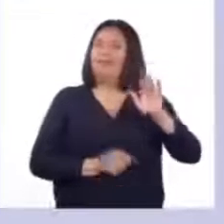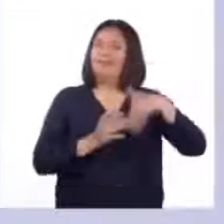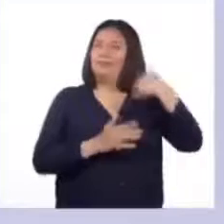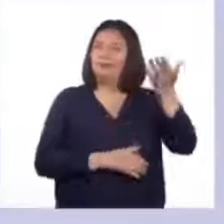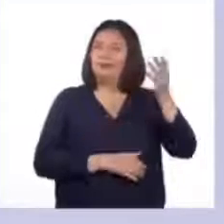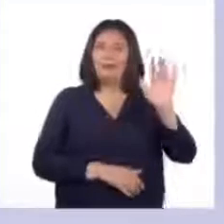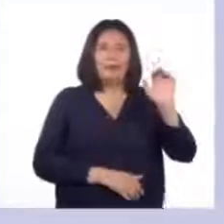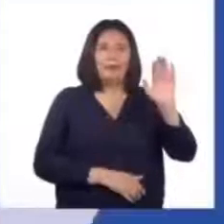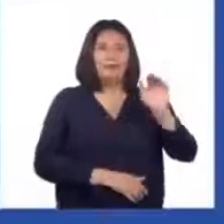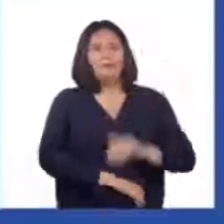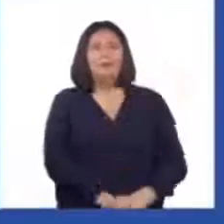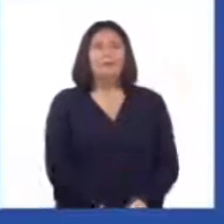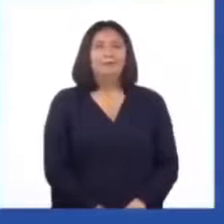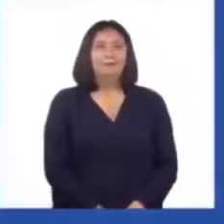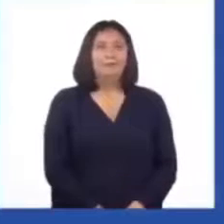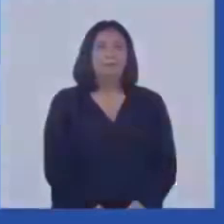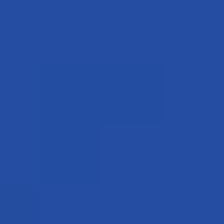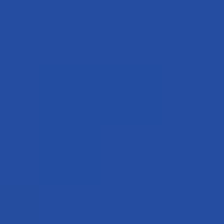la próxima. Chau, chau.